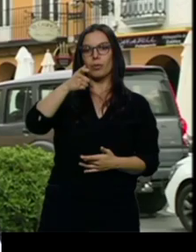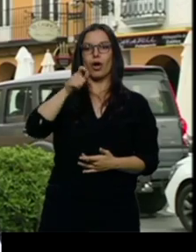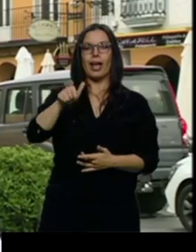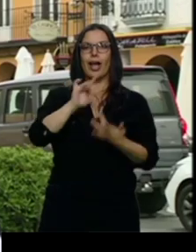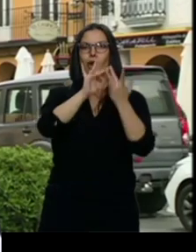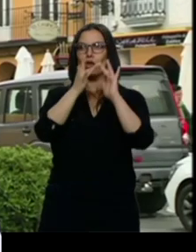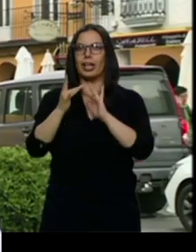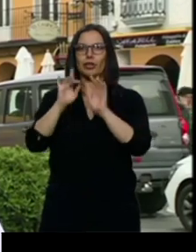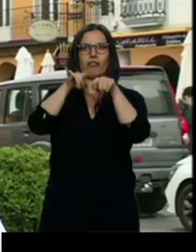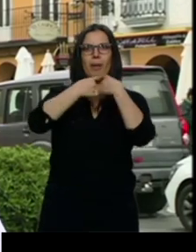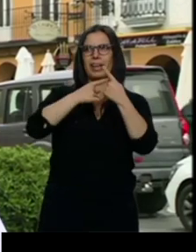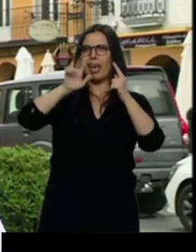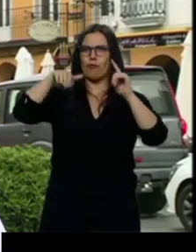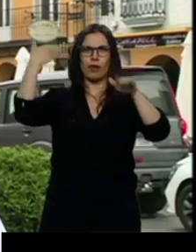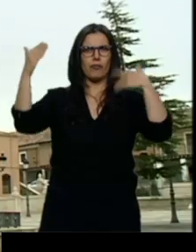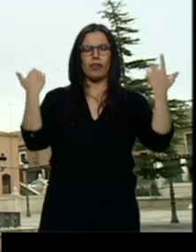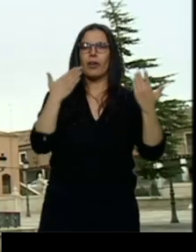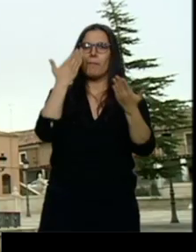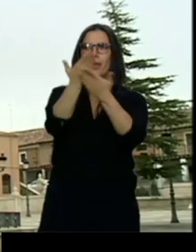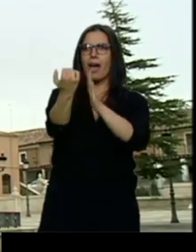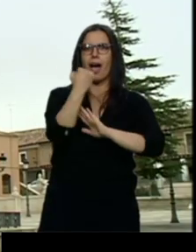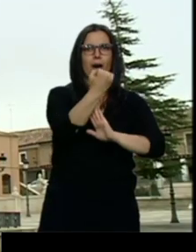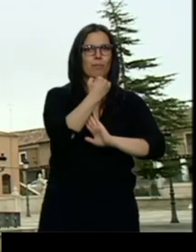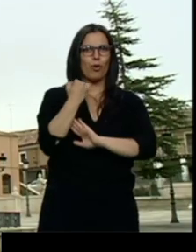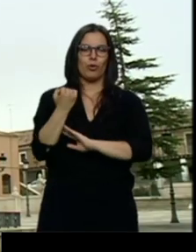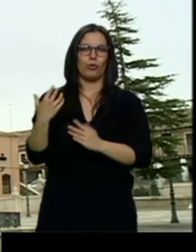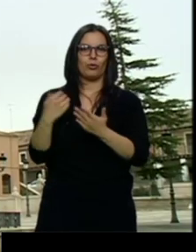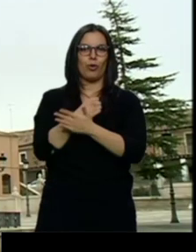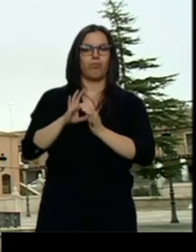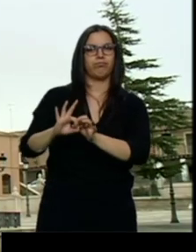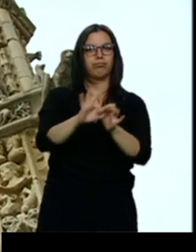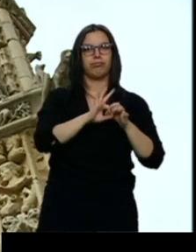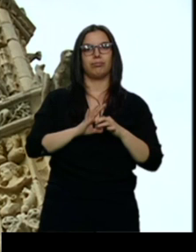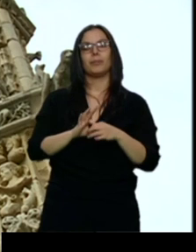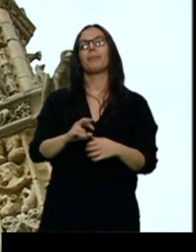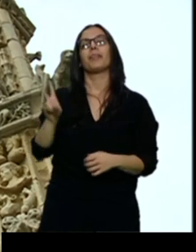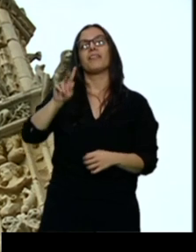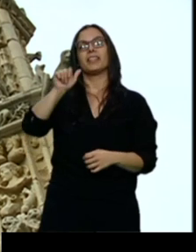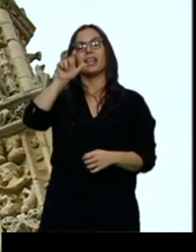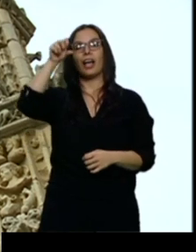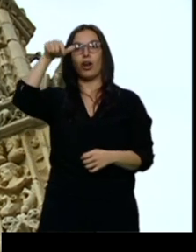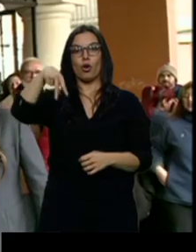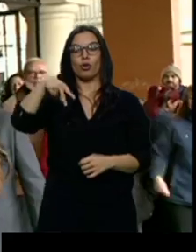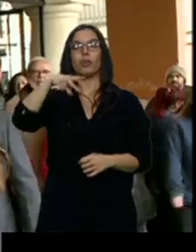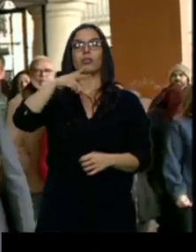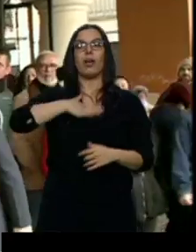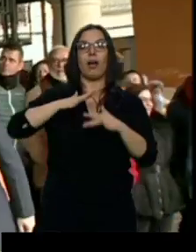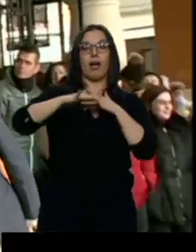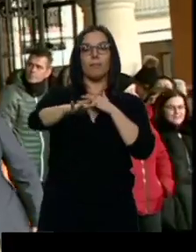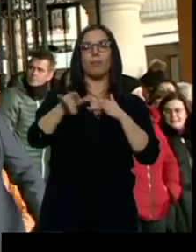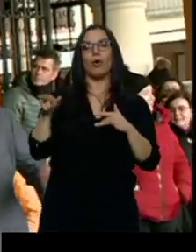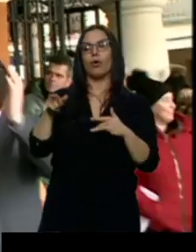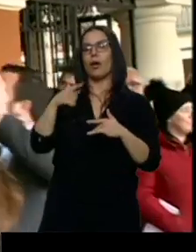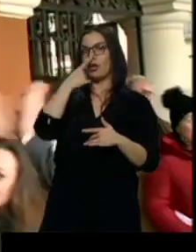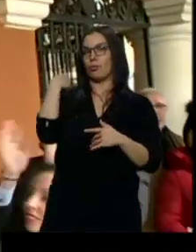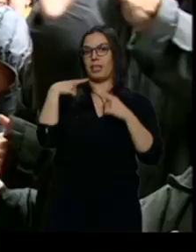donde estuvieran y pidieron ese apoyo para Villafranca. Villalón de Campos, el primer trimestre del año pasado, tuvo tan solo 300 visitas. Después, con